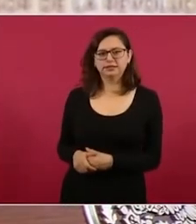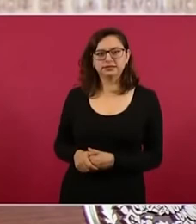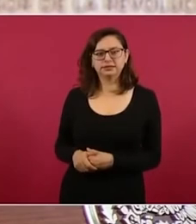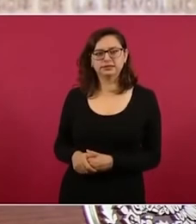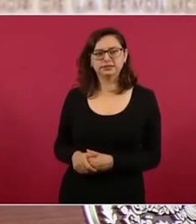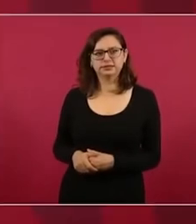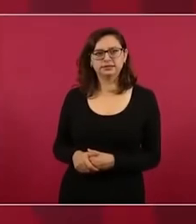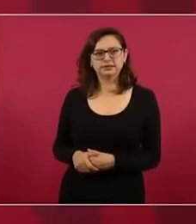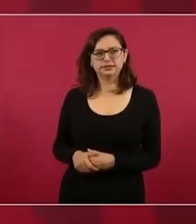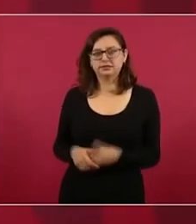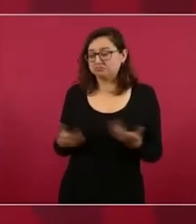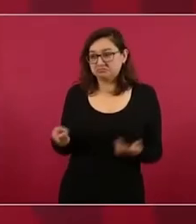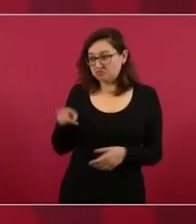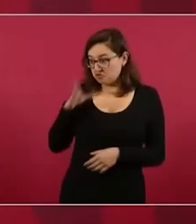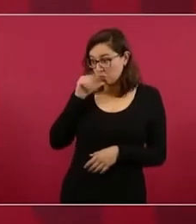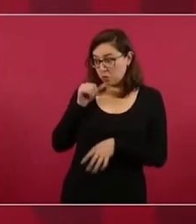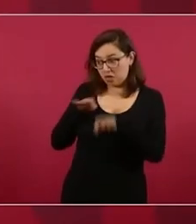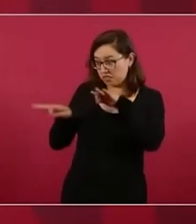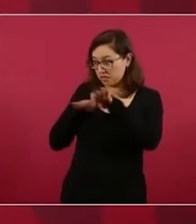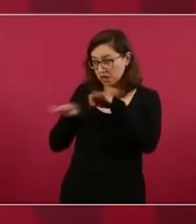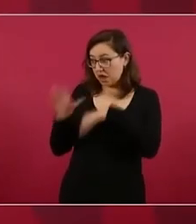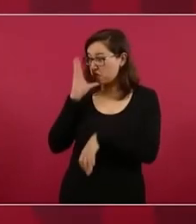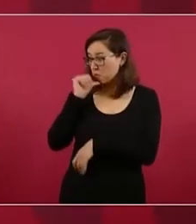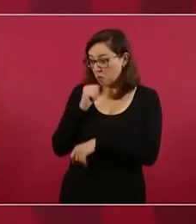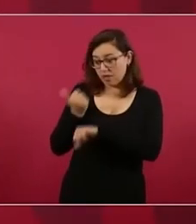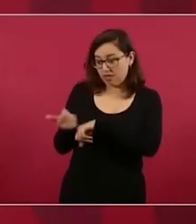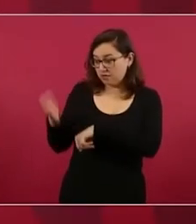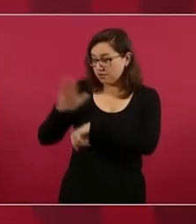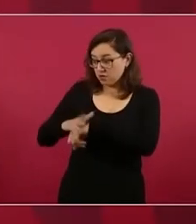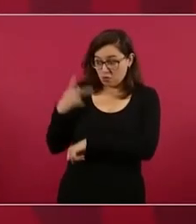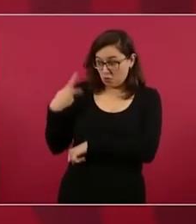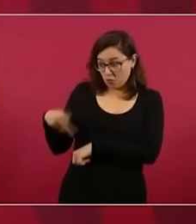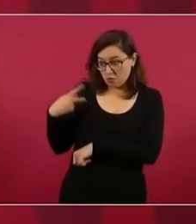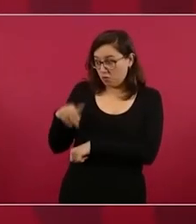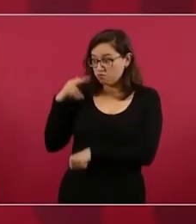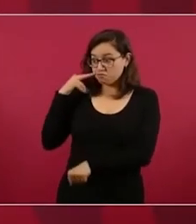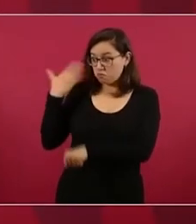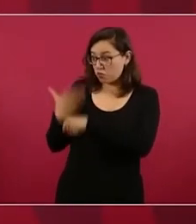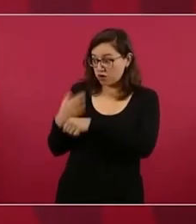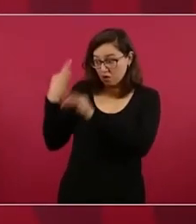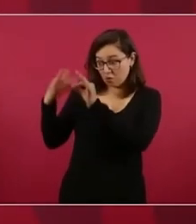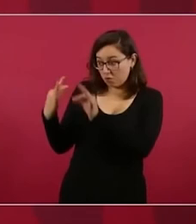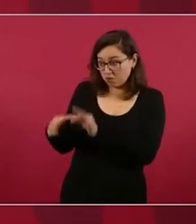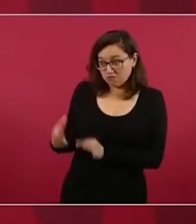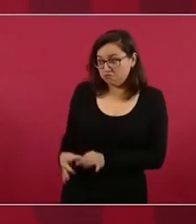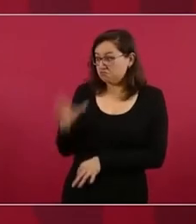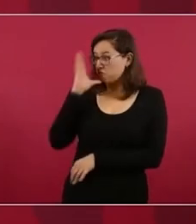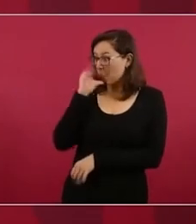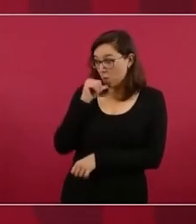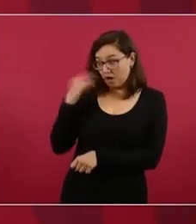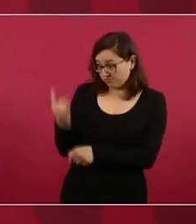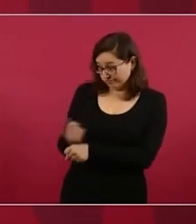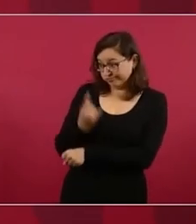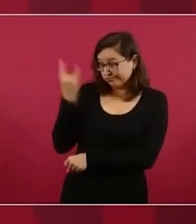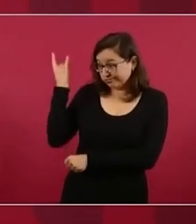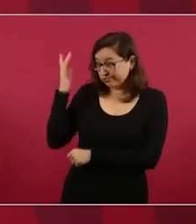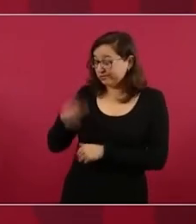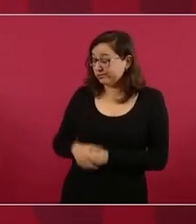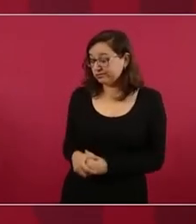no puede el seguro social administrar las guarderías pero como estaba de moda